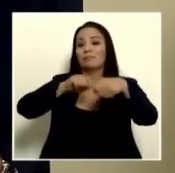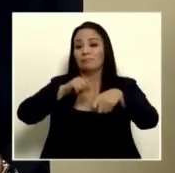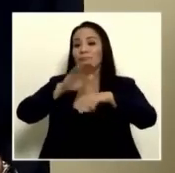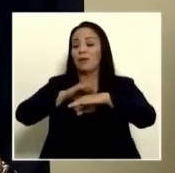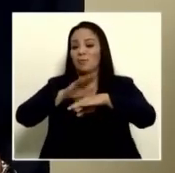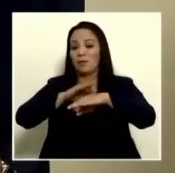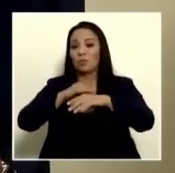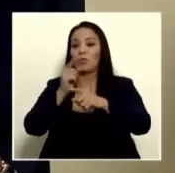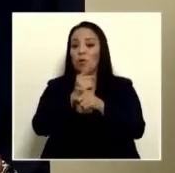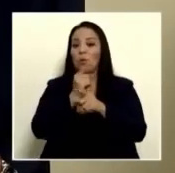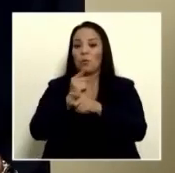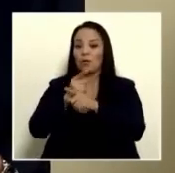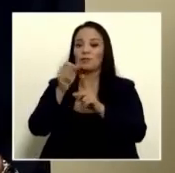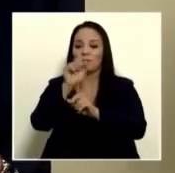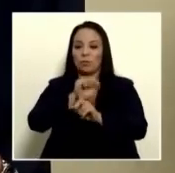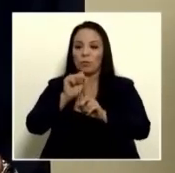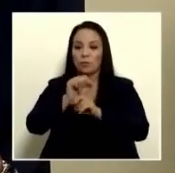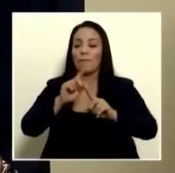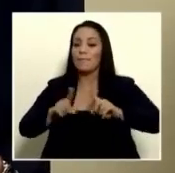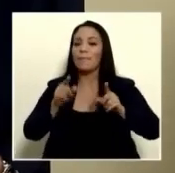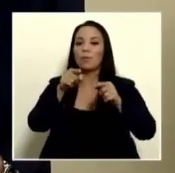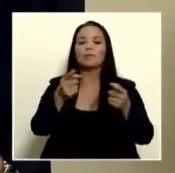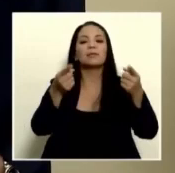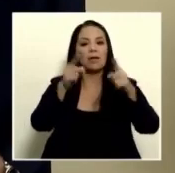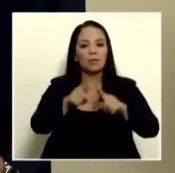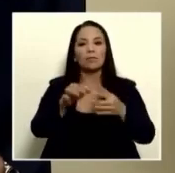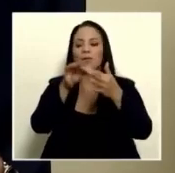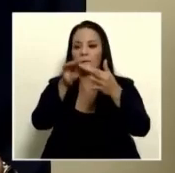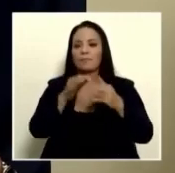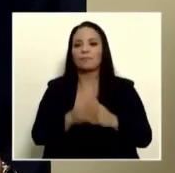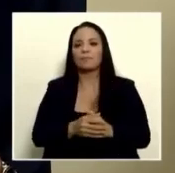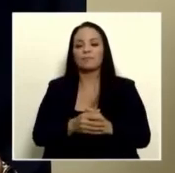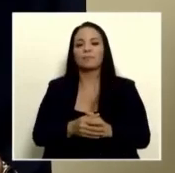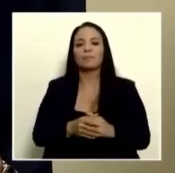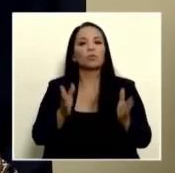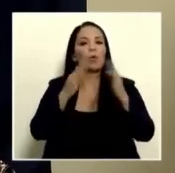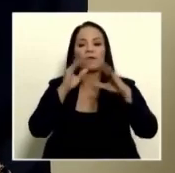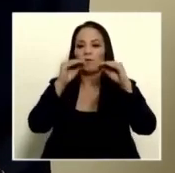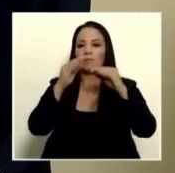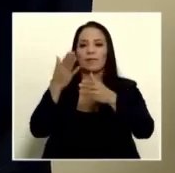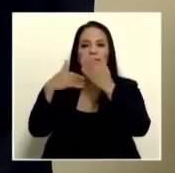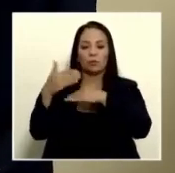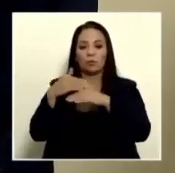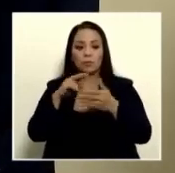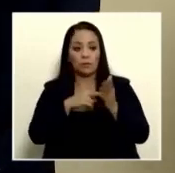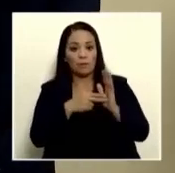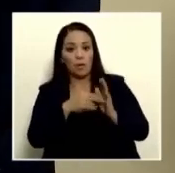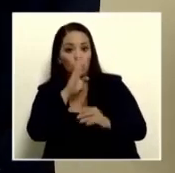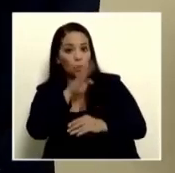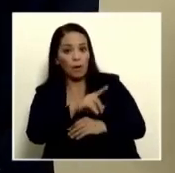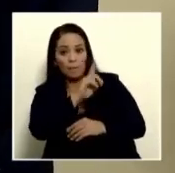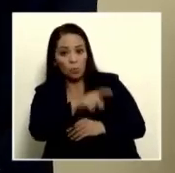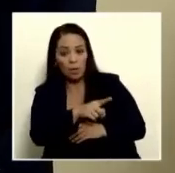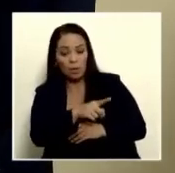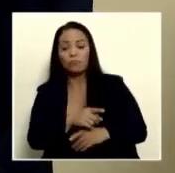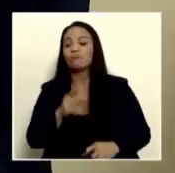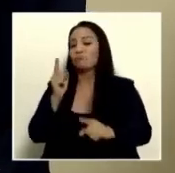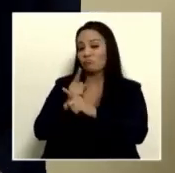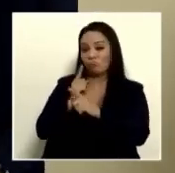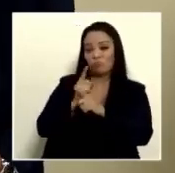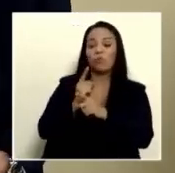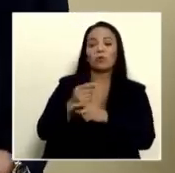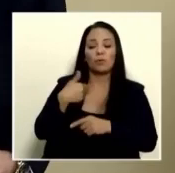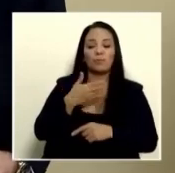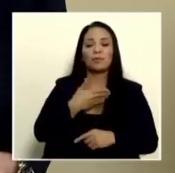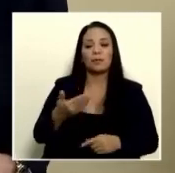de corregir esta situación pero en este caso particular no hay informes anteriores o sea nunca le preguntaron siquiera es correcto señor